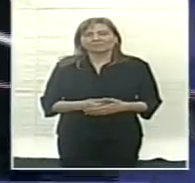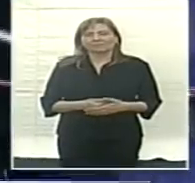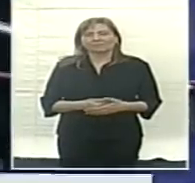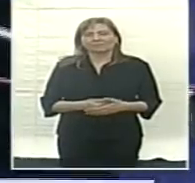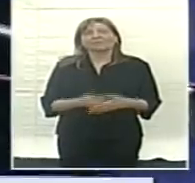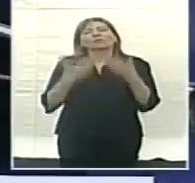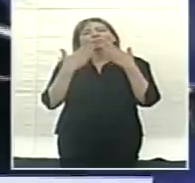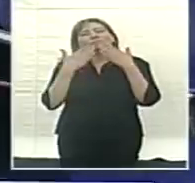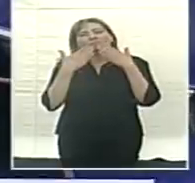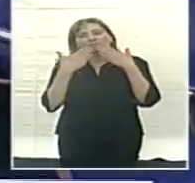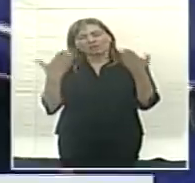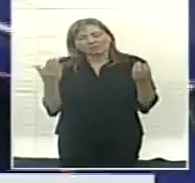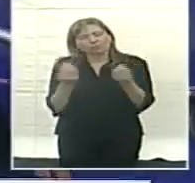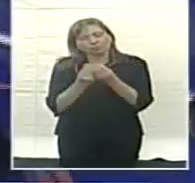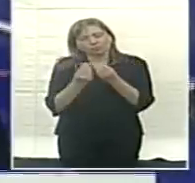Muchas gracias.